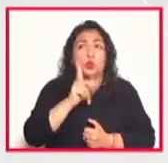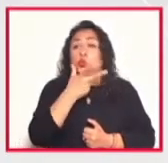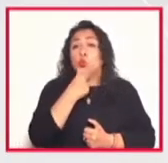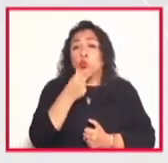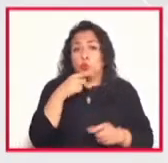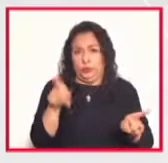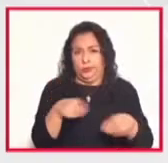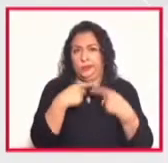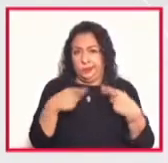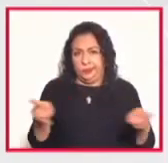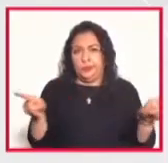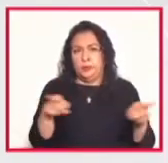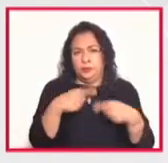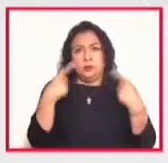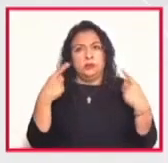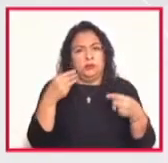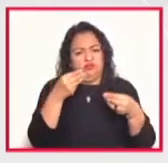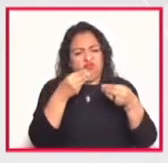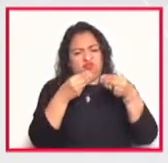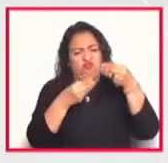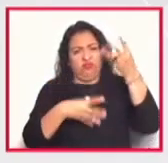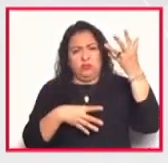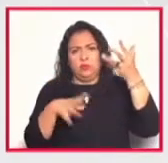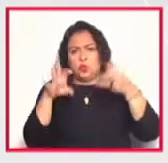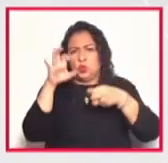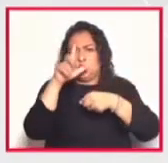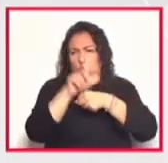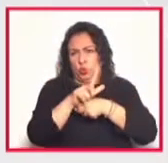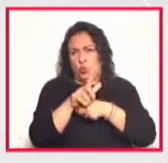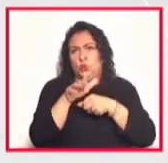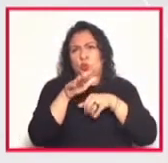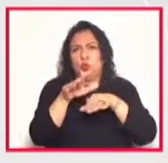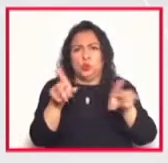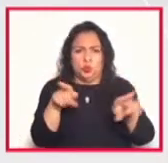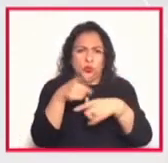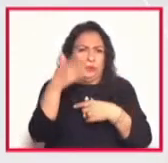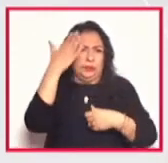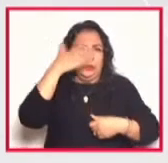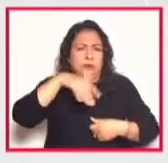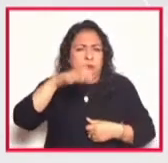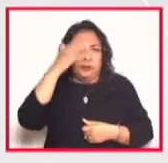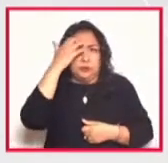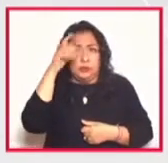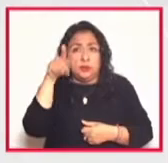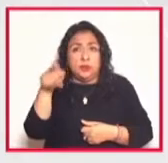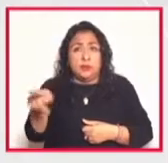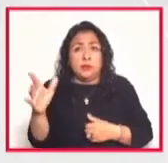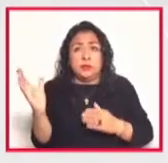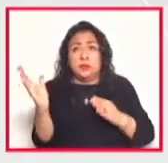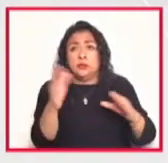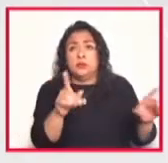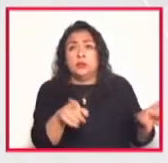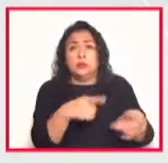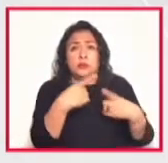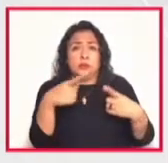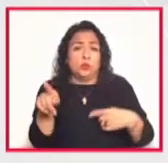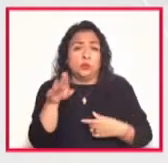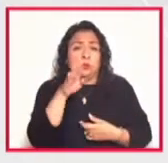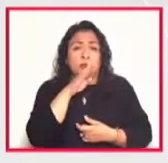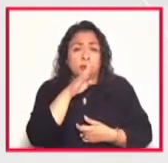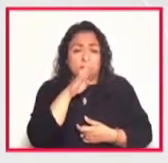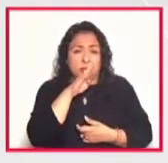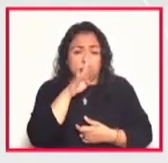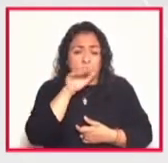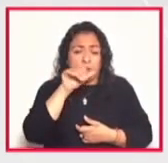de una amplia gama cultural musicalmente hablando proviene de las lecciones musicales de su madre Ivy Brubeck